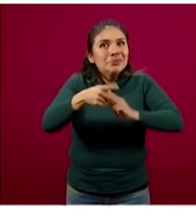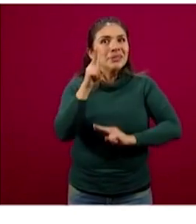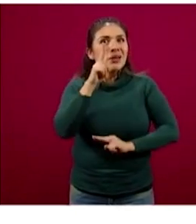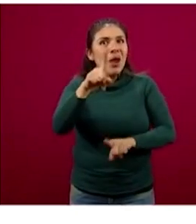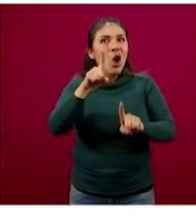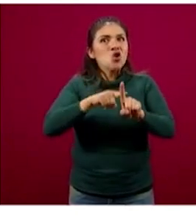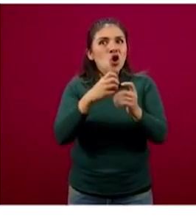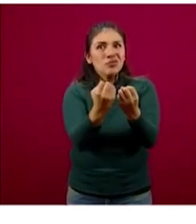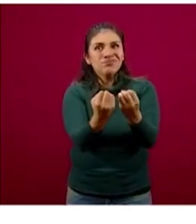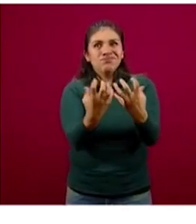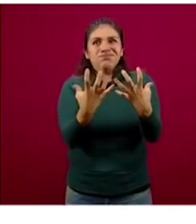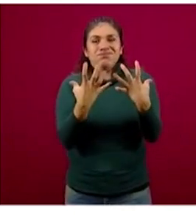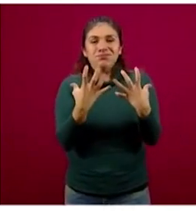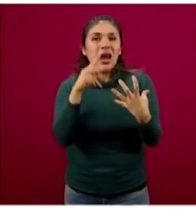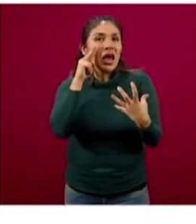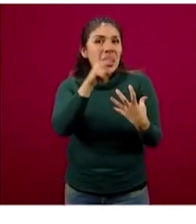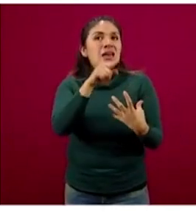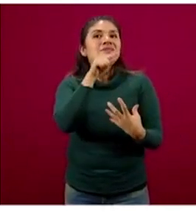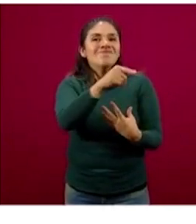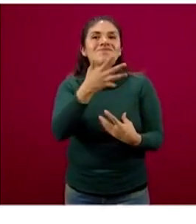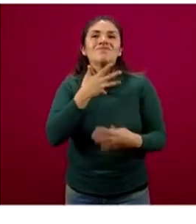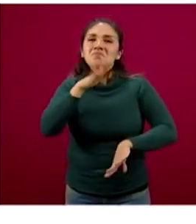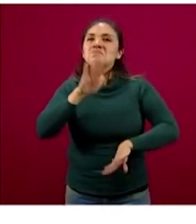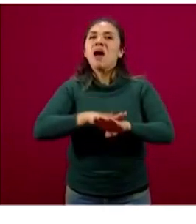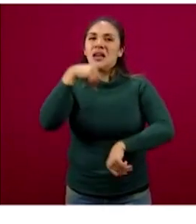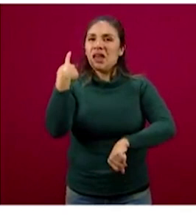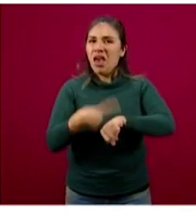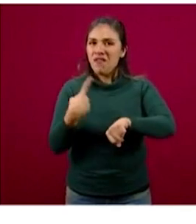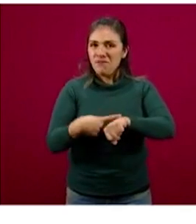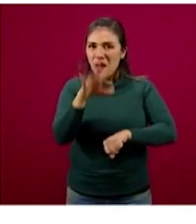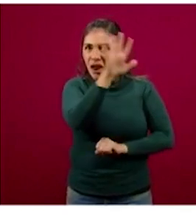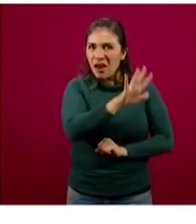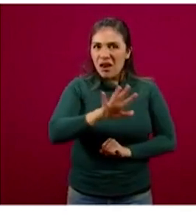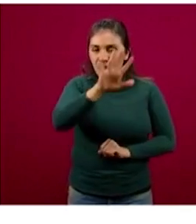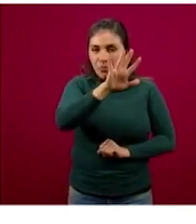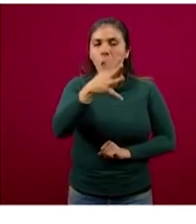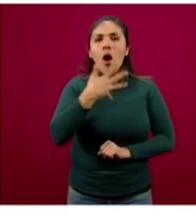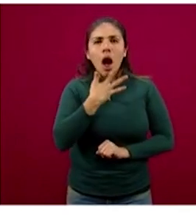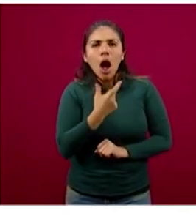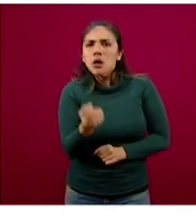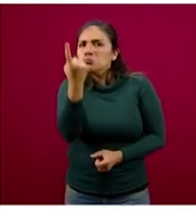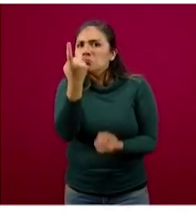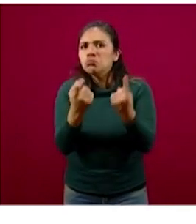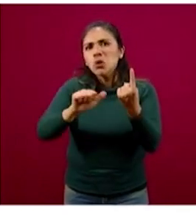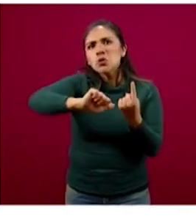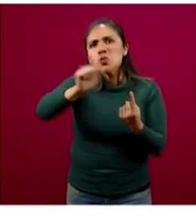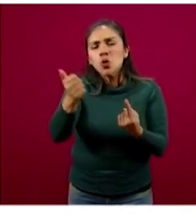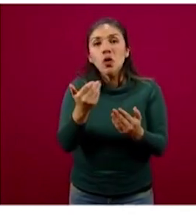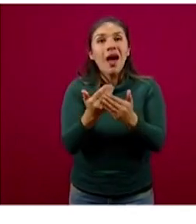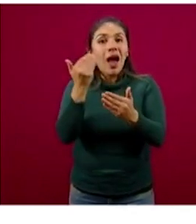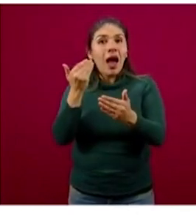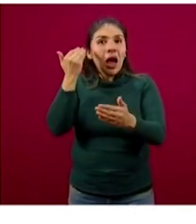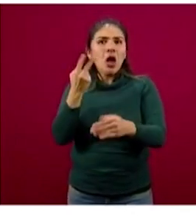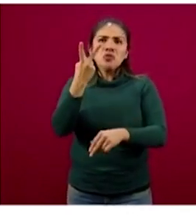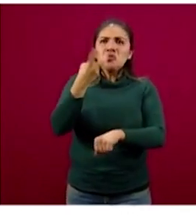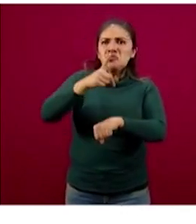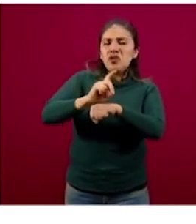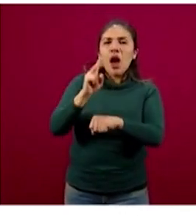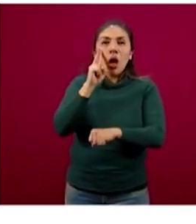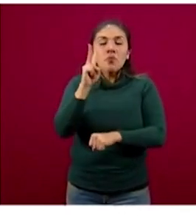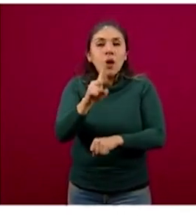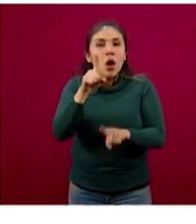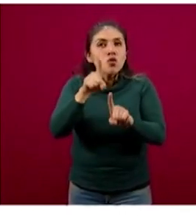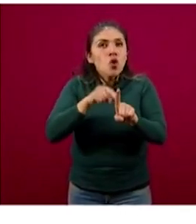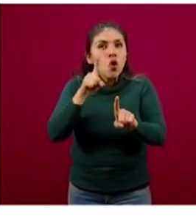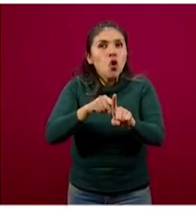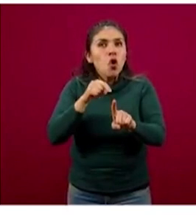vivos, que en su momento hablan de mayor carga de enfermedad. Así también hay entidades federativas que hace uno o dos días tenían el color,